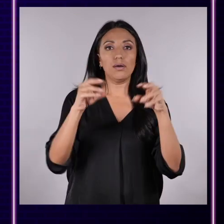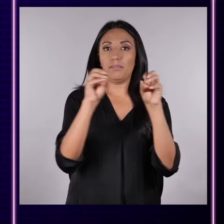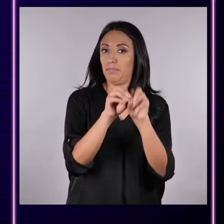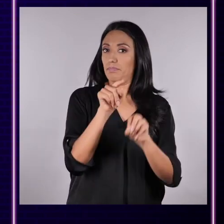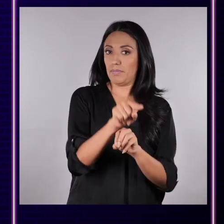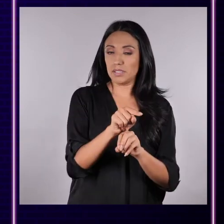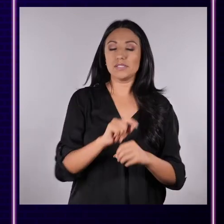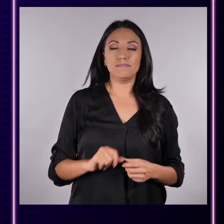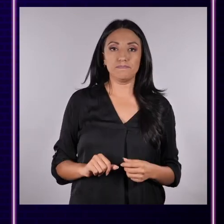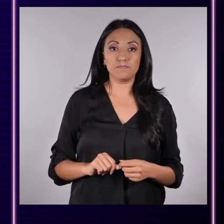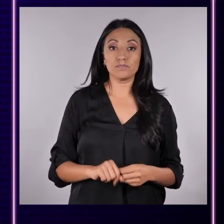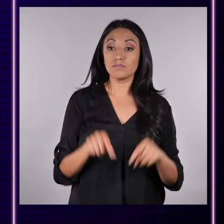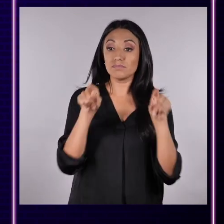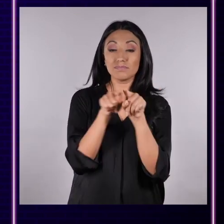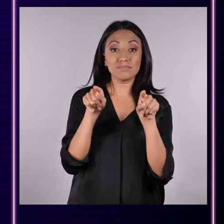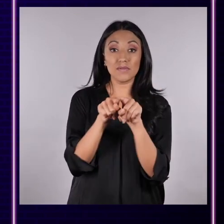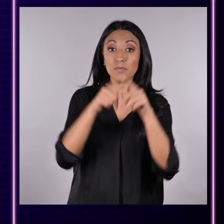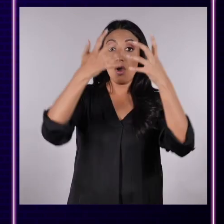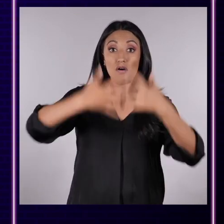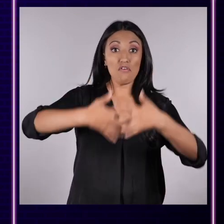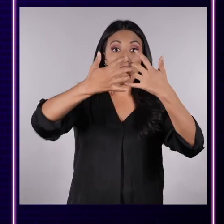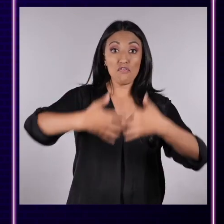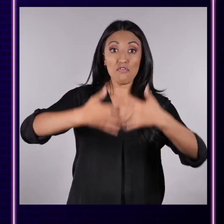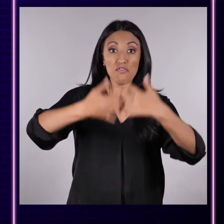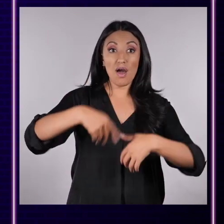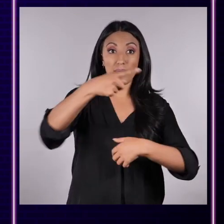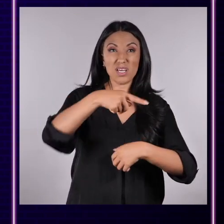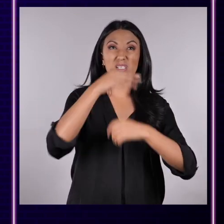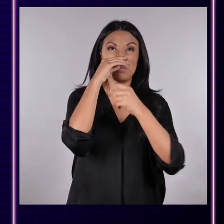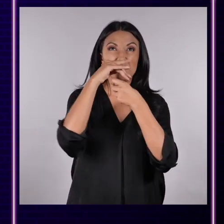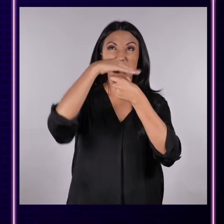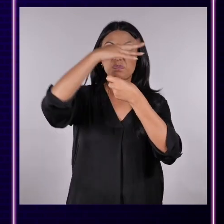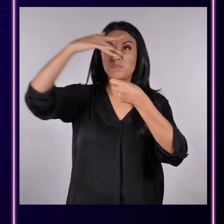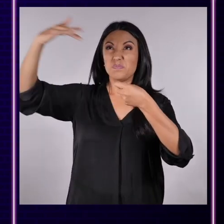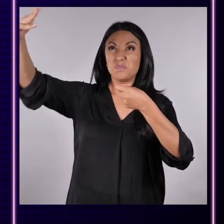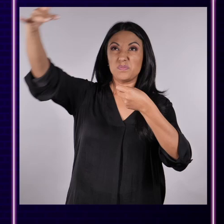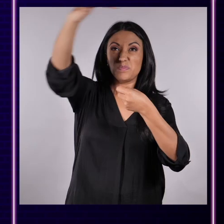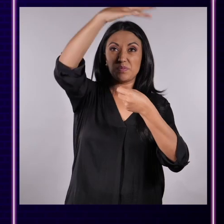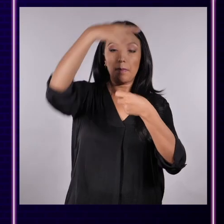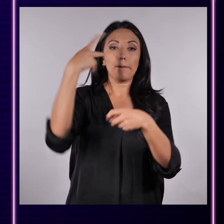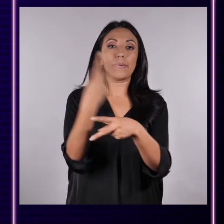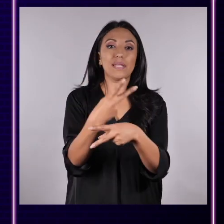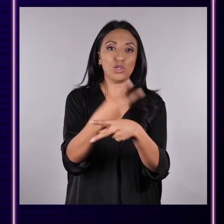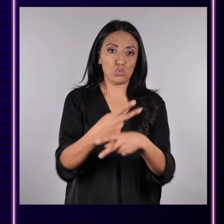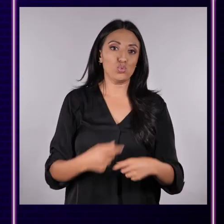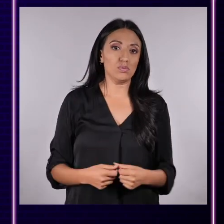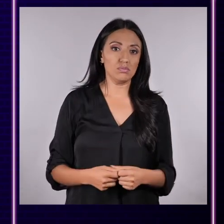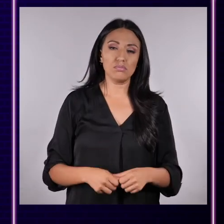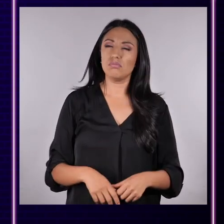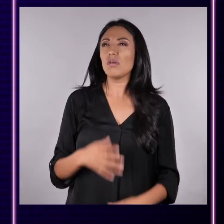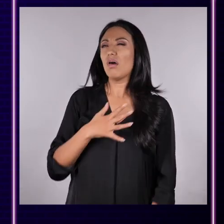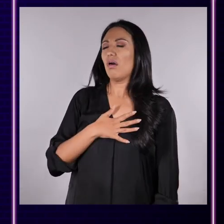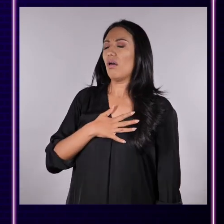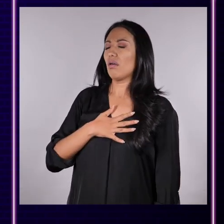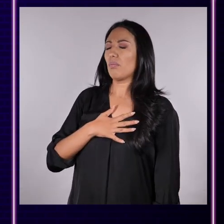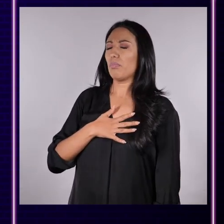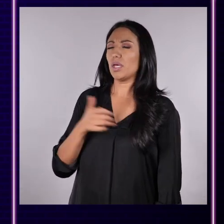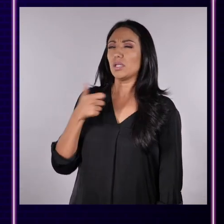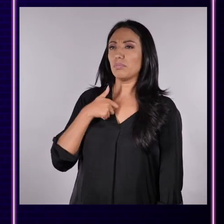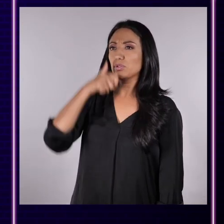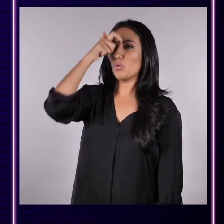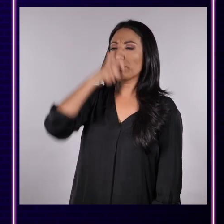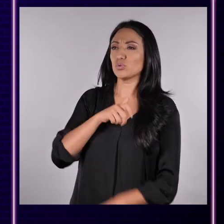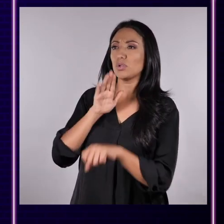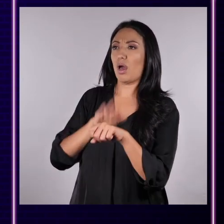carbono y el óxido de nitrógeno, igual que las fábricas, también emiten gases peligrosos para el ambiente. ¡Ay, qué pena que seamos